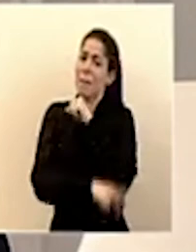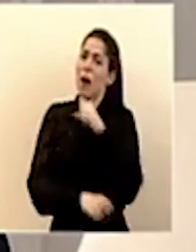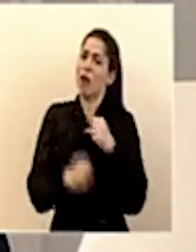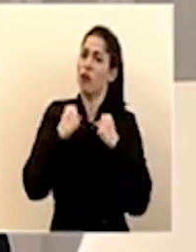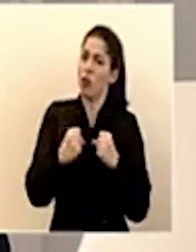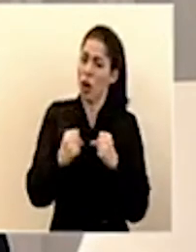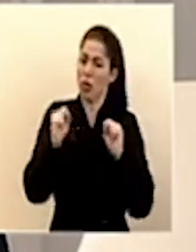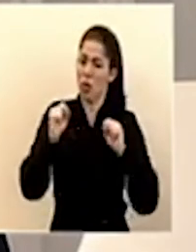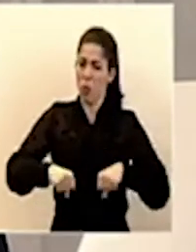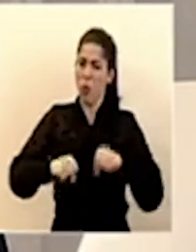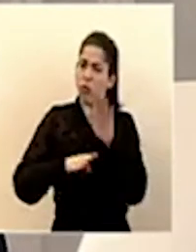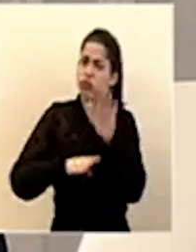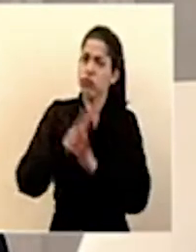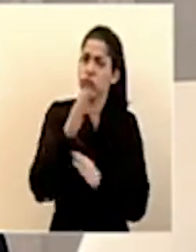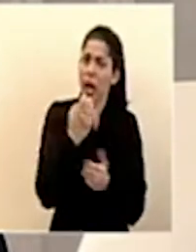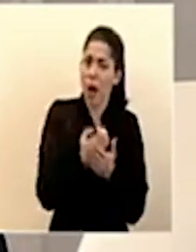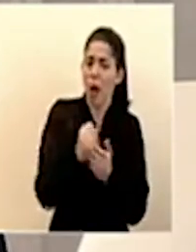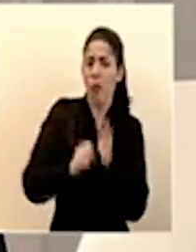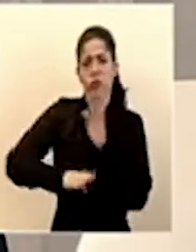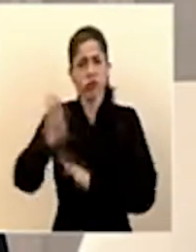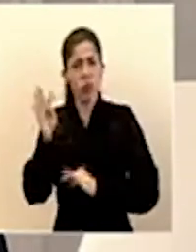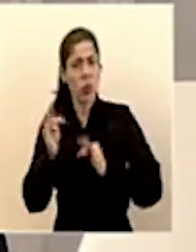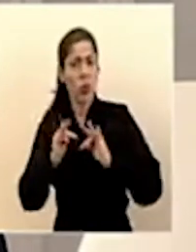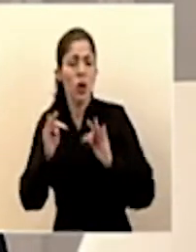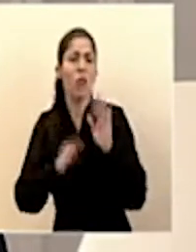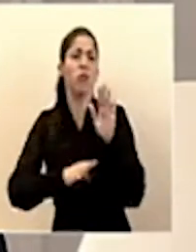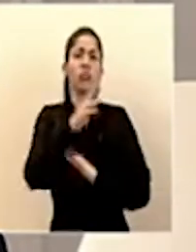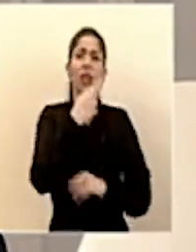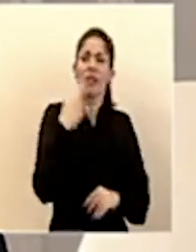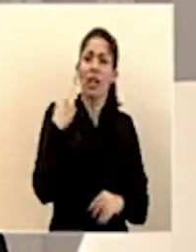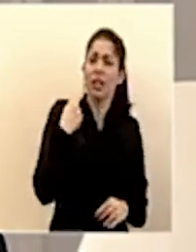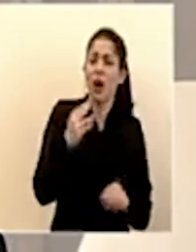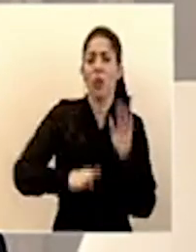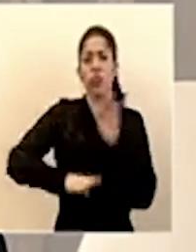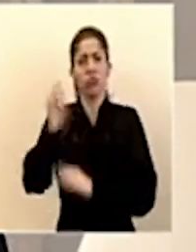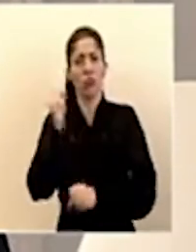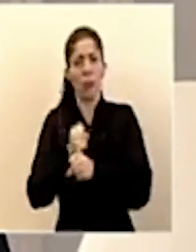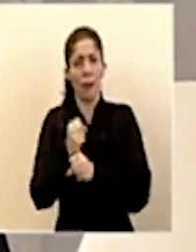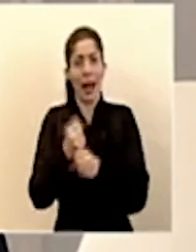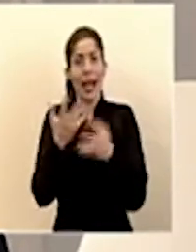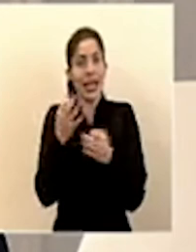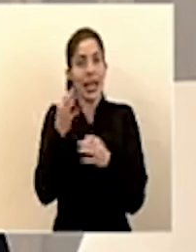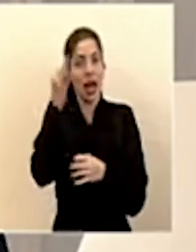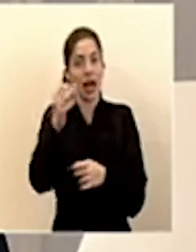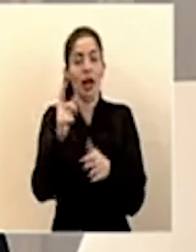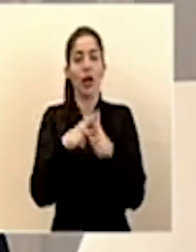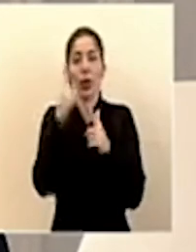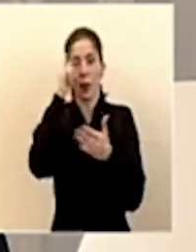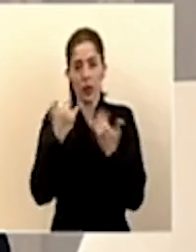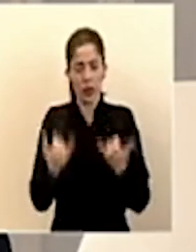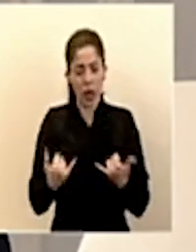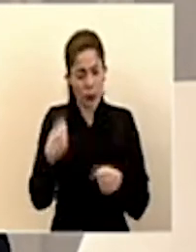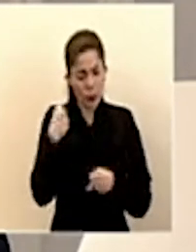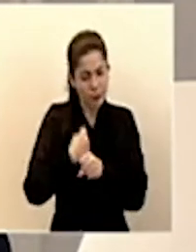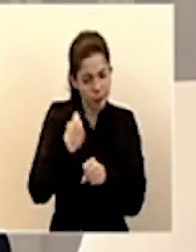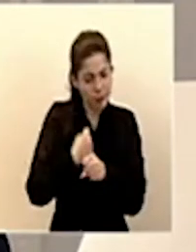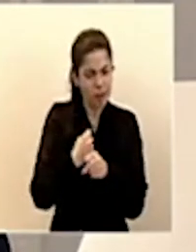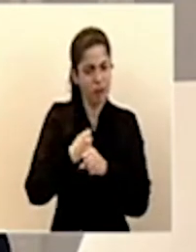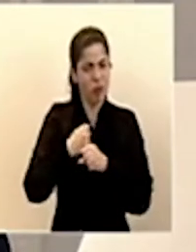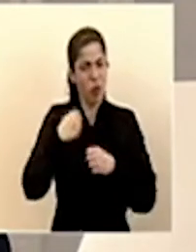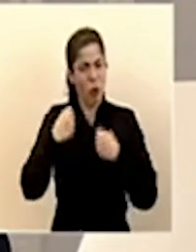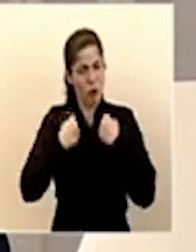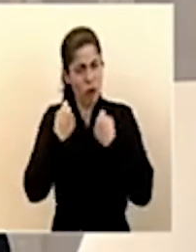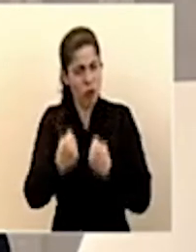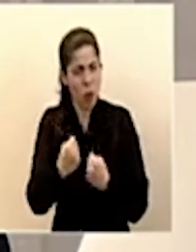despega en su economía en su turismo en sus restaurantes en sus empleos y por eso estamos avanzando con fuerza